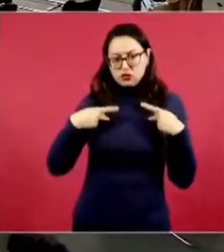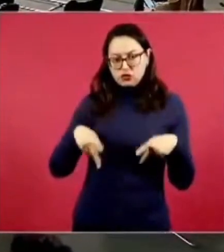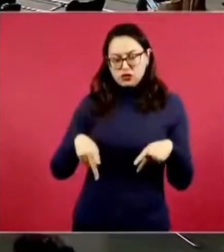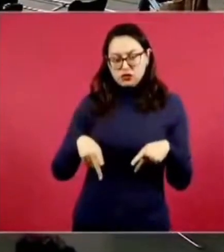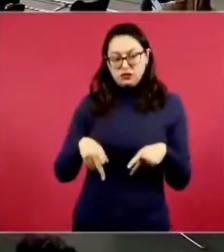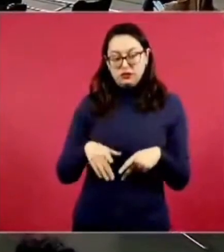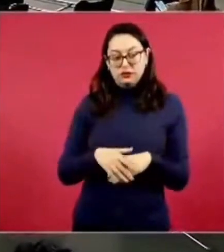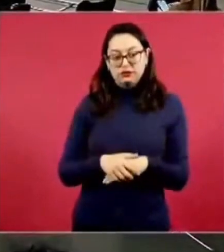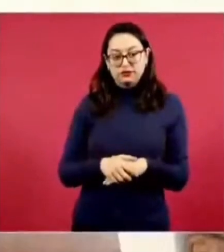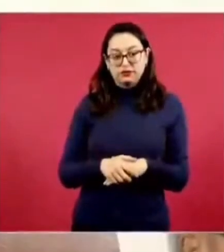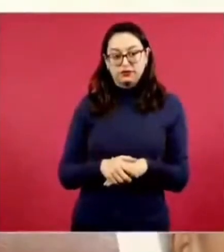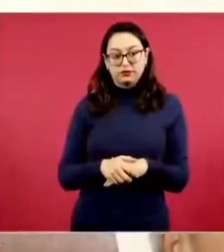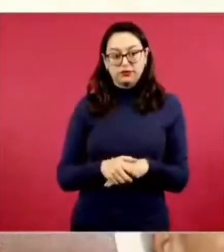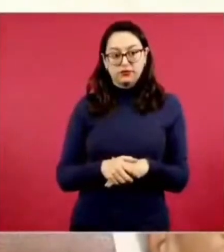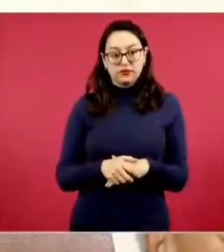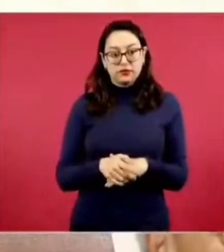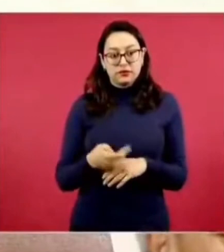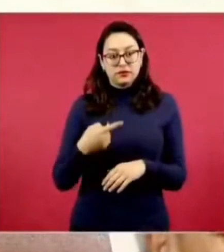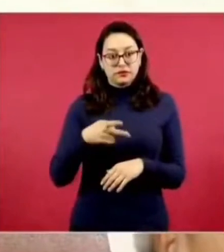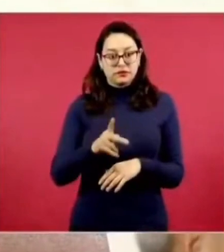que yo soy un latifundista